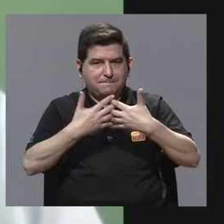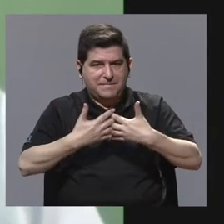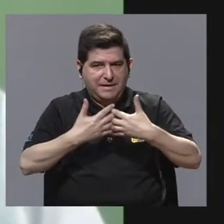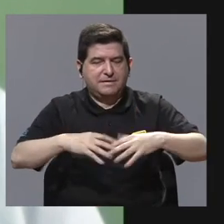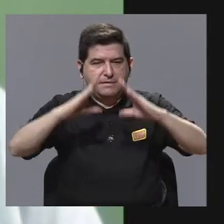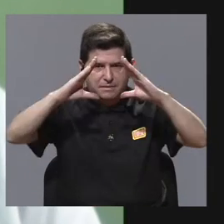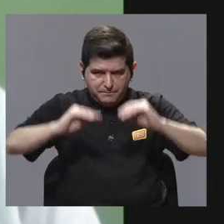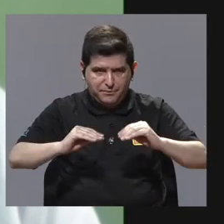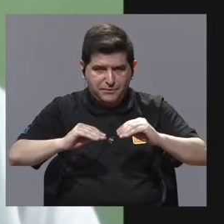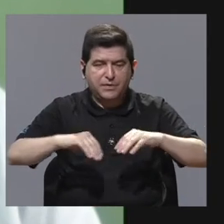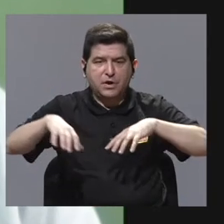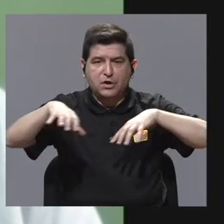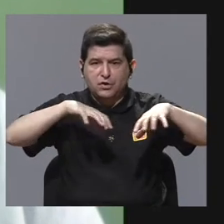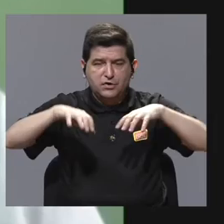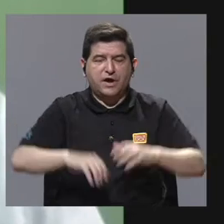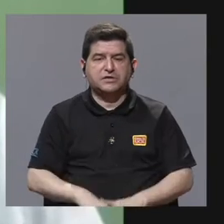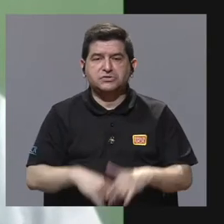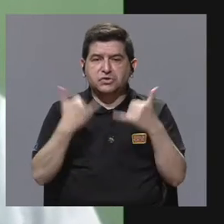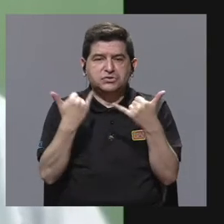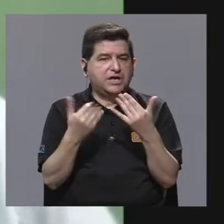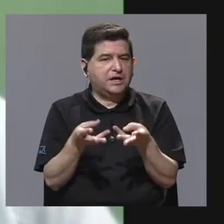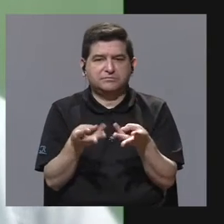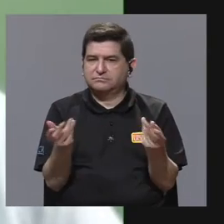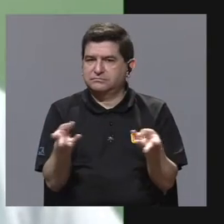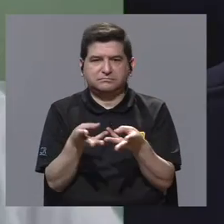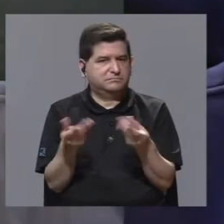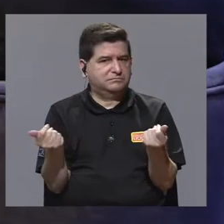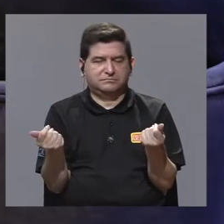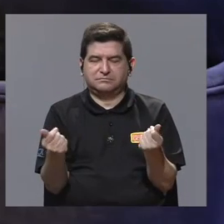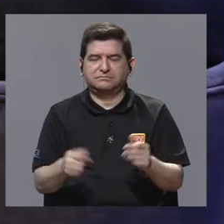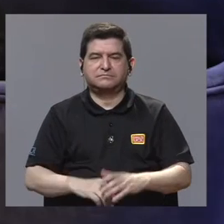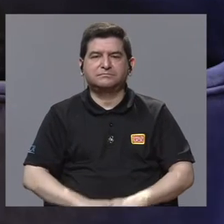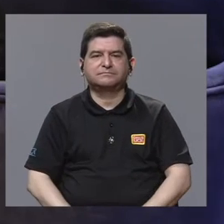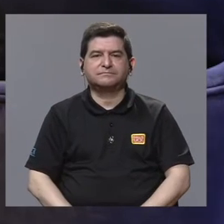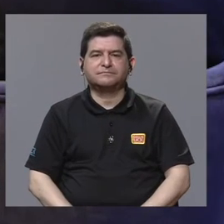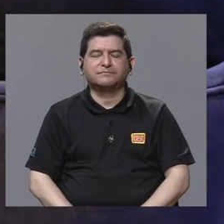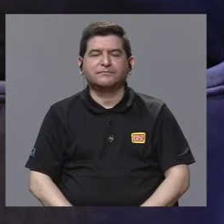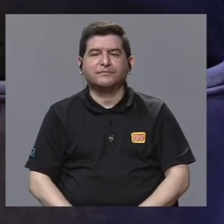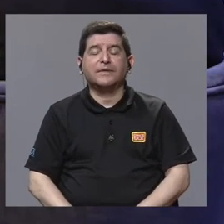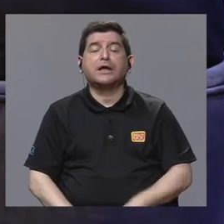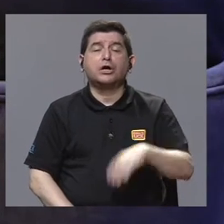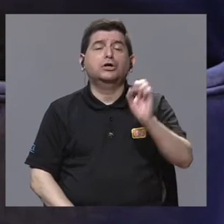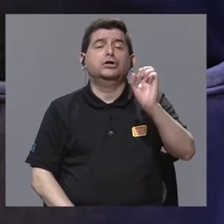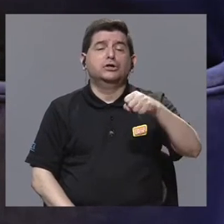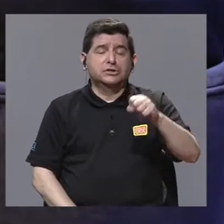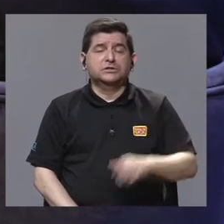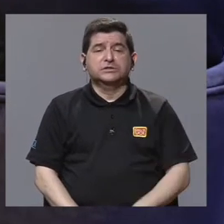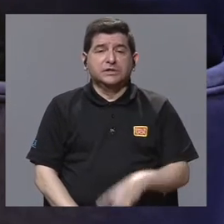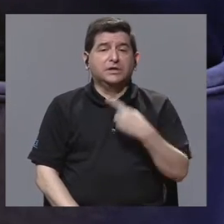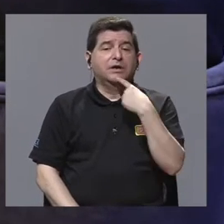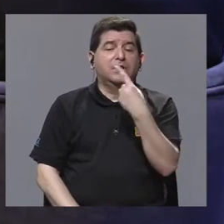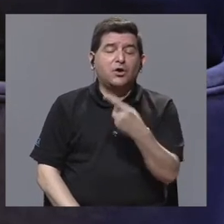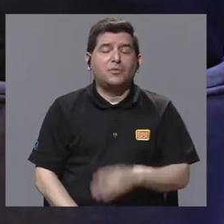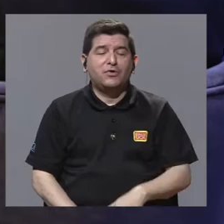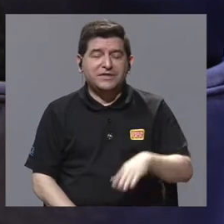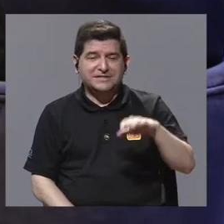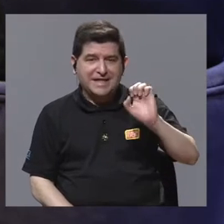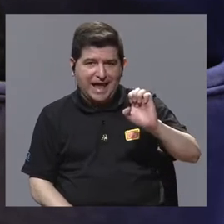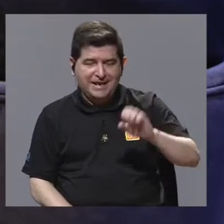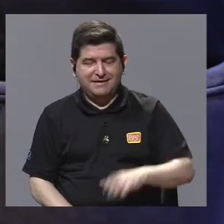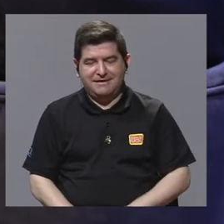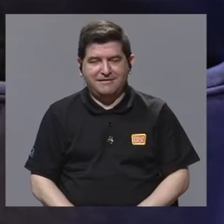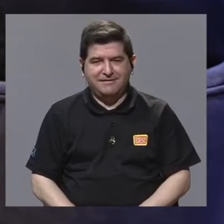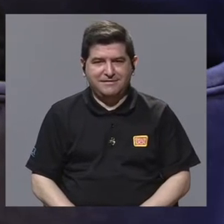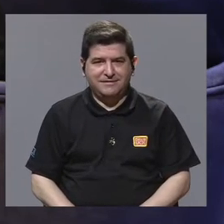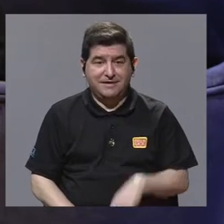se apaga, la reacción ya no se produce. Adelante, Eric. Sí, bien indica Elian, el